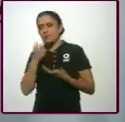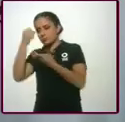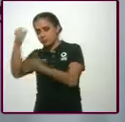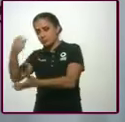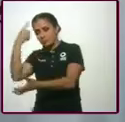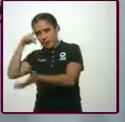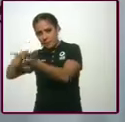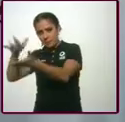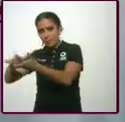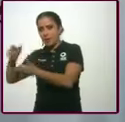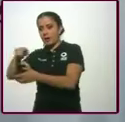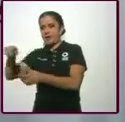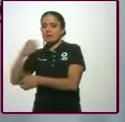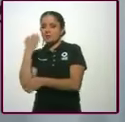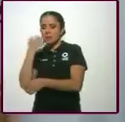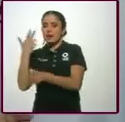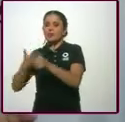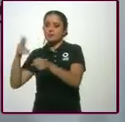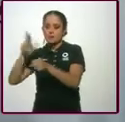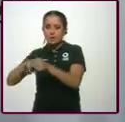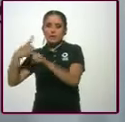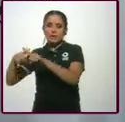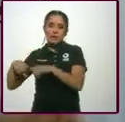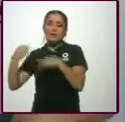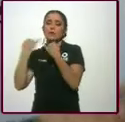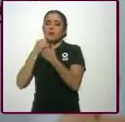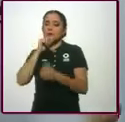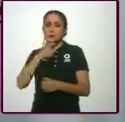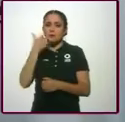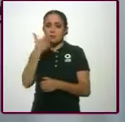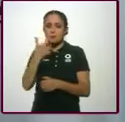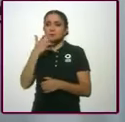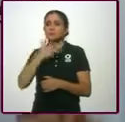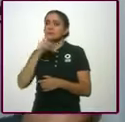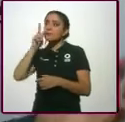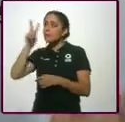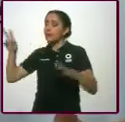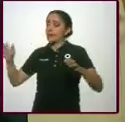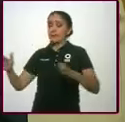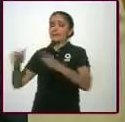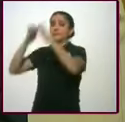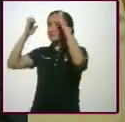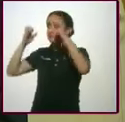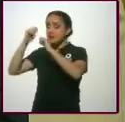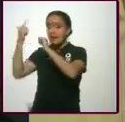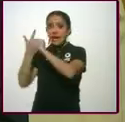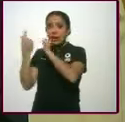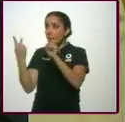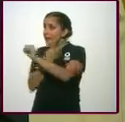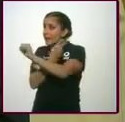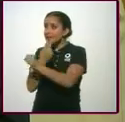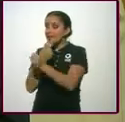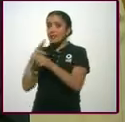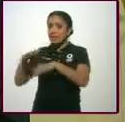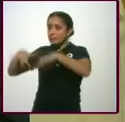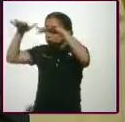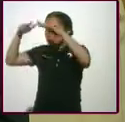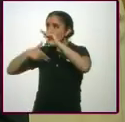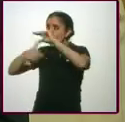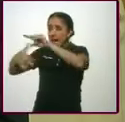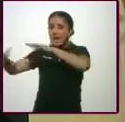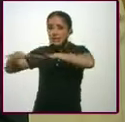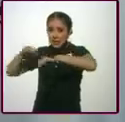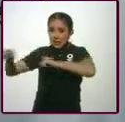para enviar a los estados de emergencia o a las necesidades primordiales que puedan